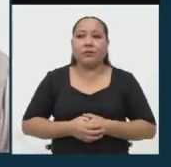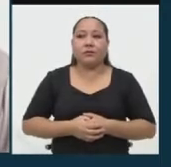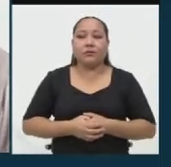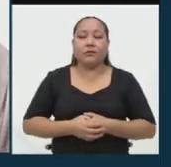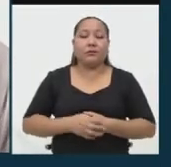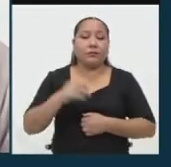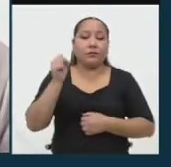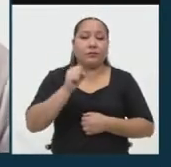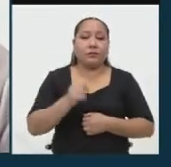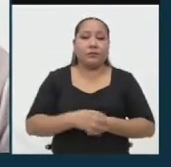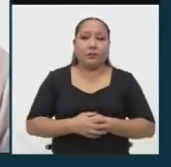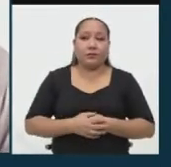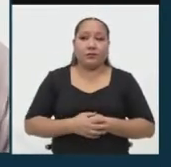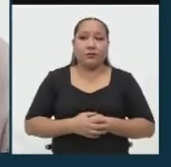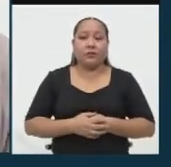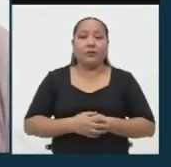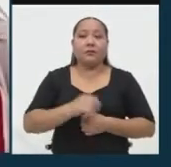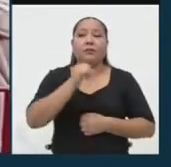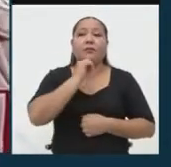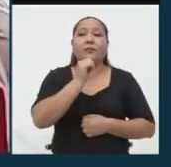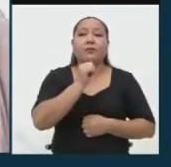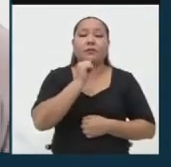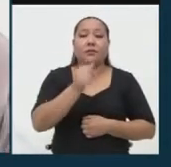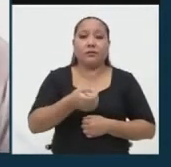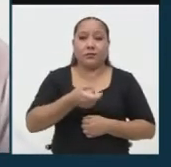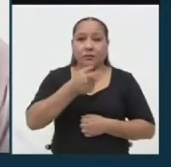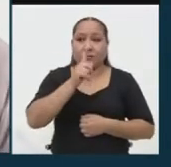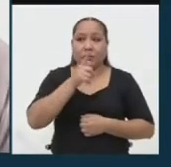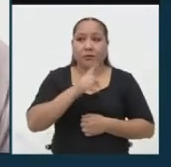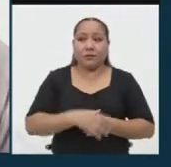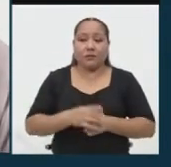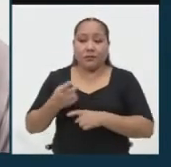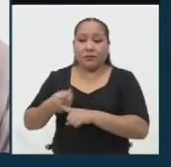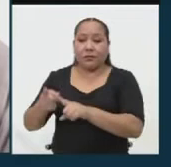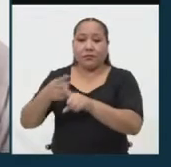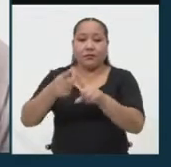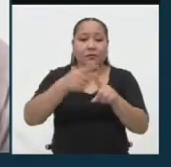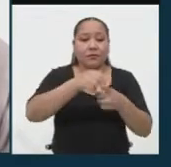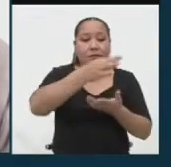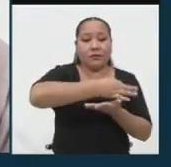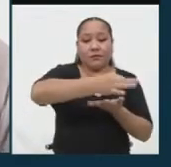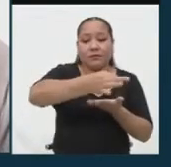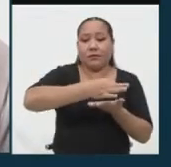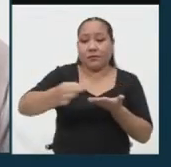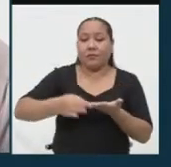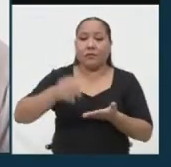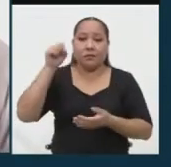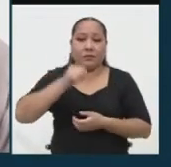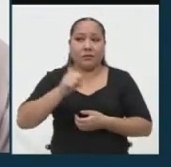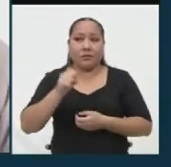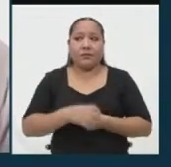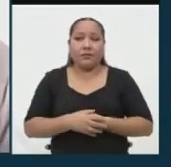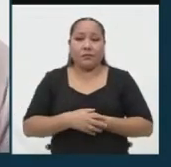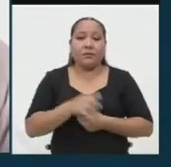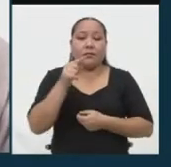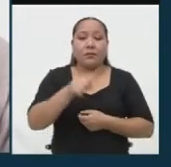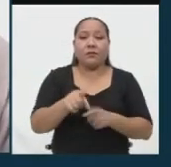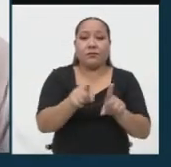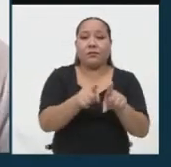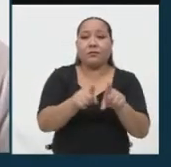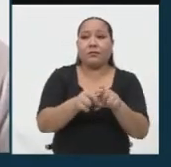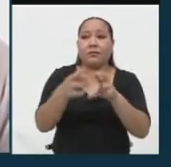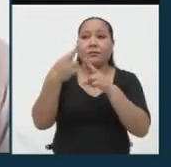Así es. La carencia del agua en diferentes distritos se debe también